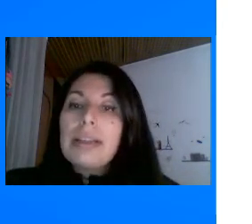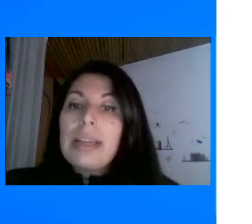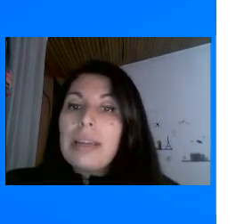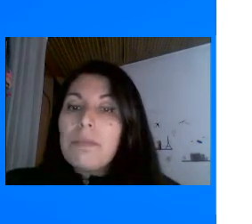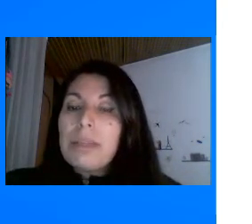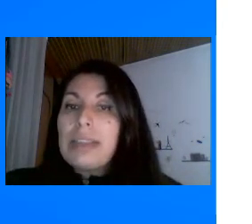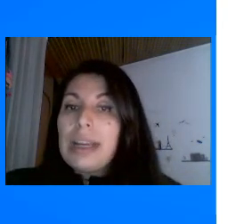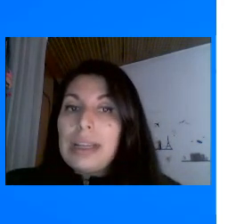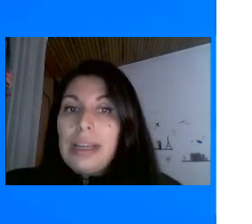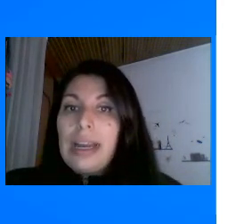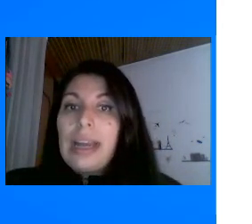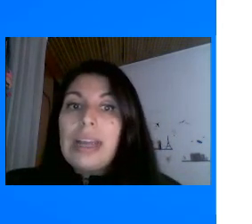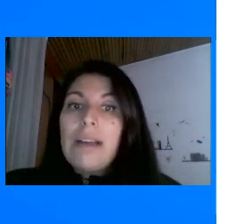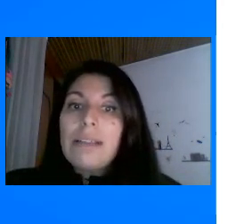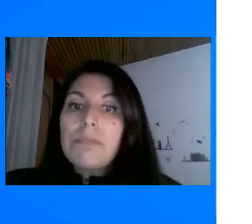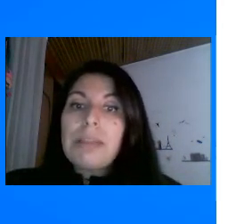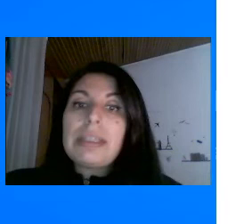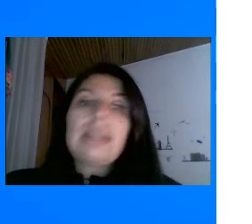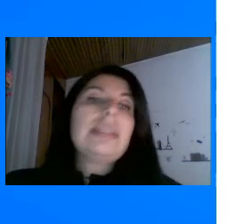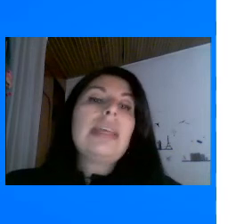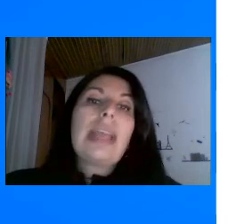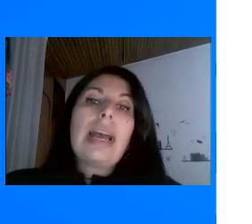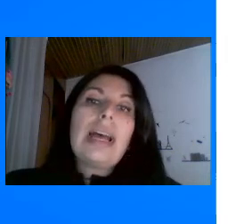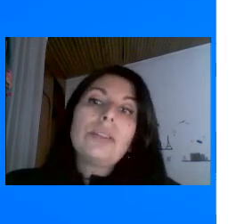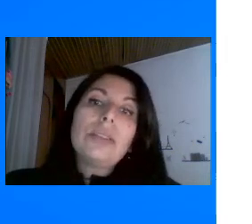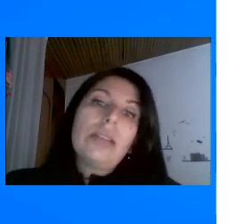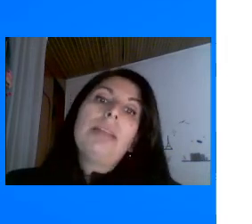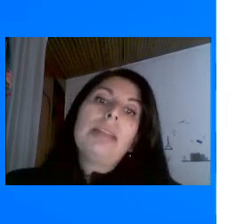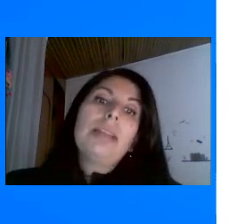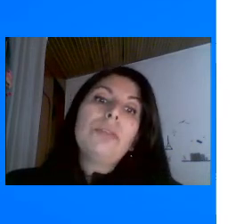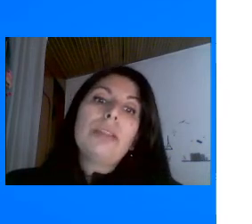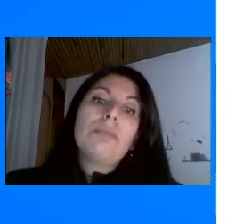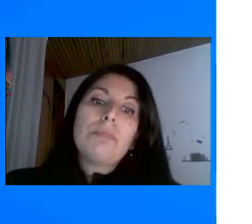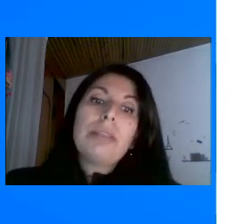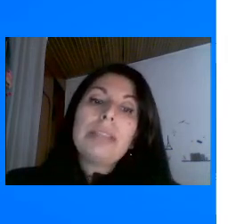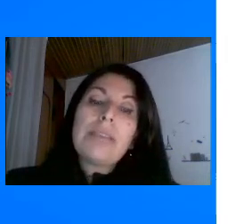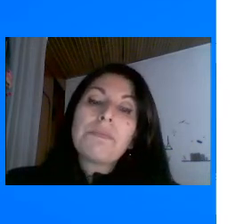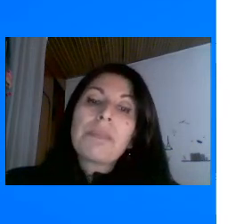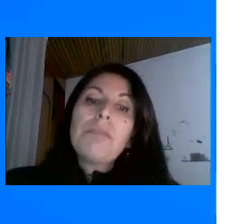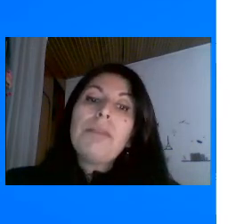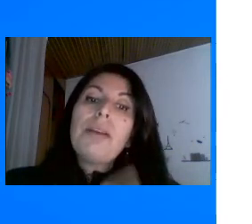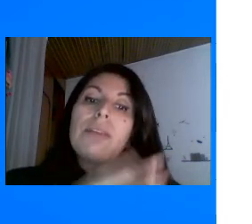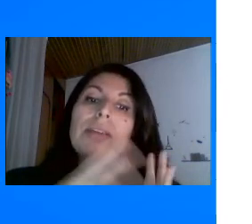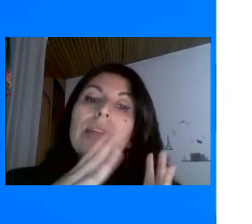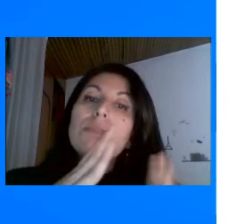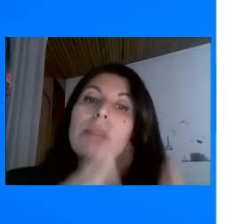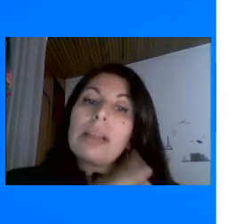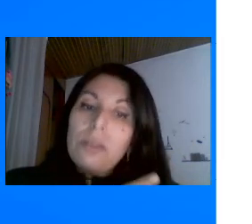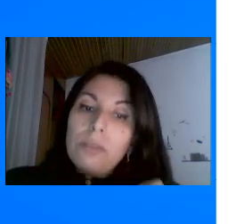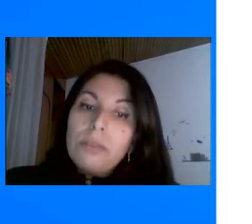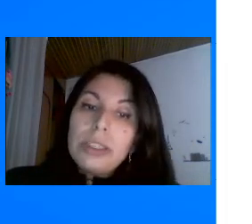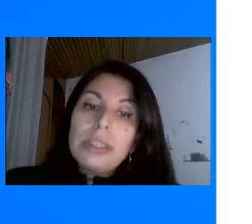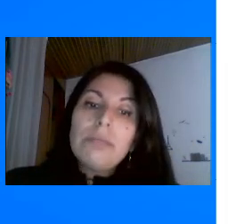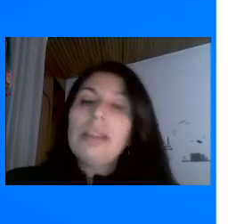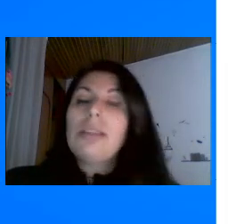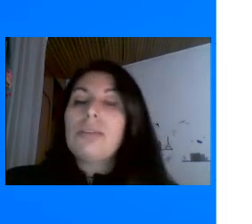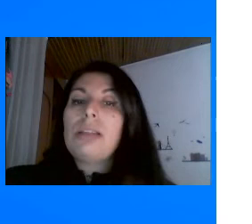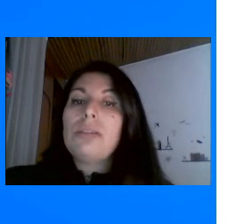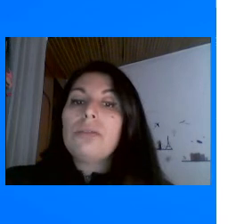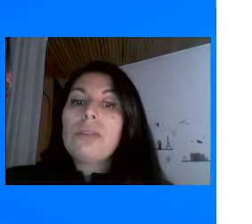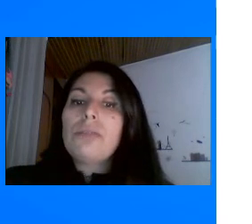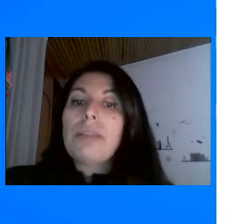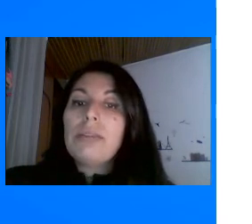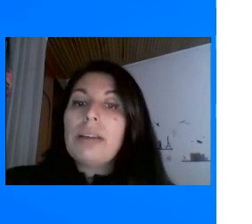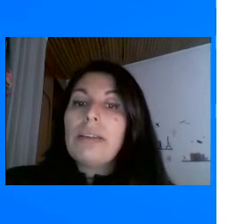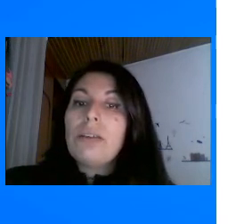el primer Pues ya Hay naves espaciales Dedicadas totalmente Al turismo espacial Pero algo Que nos marcó Muchísimo En el